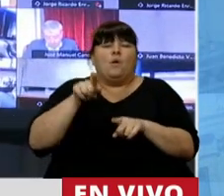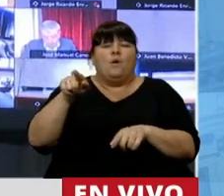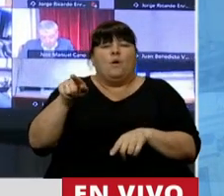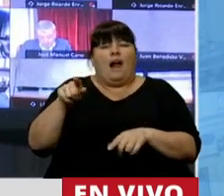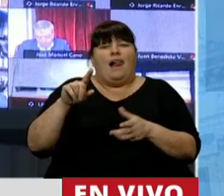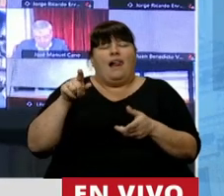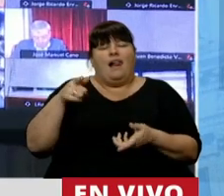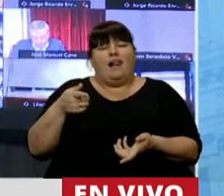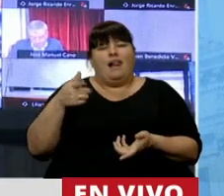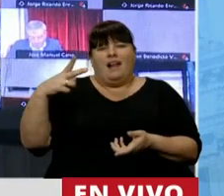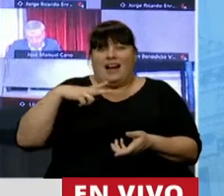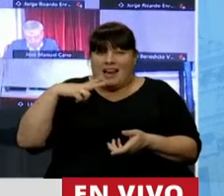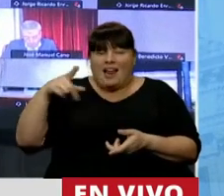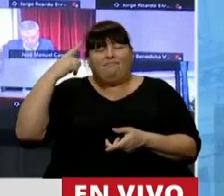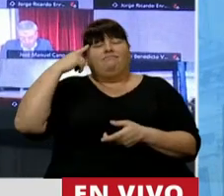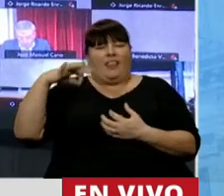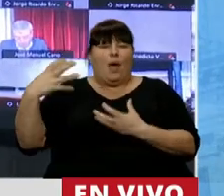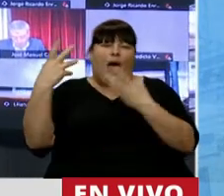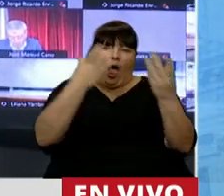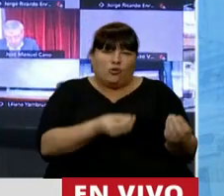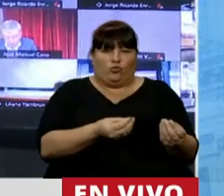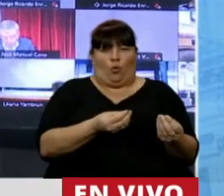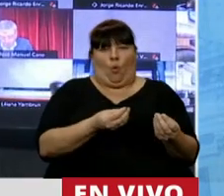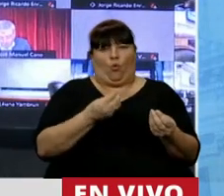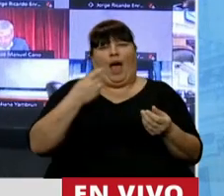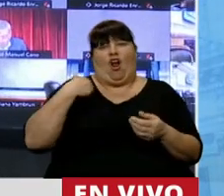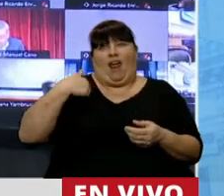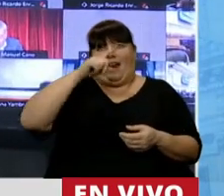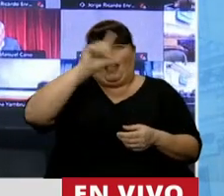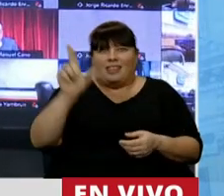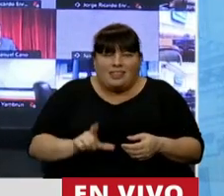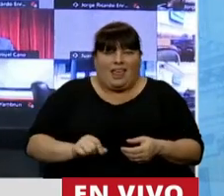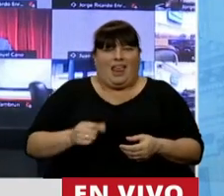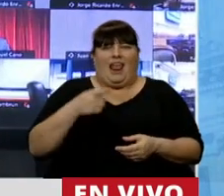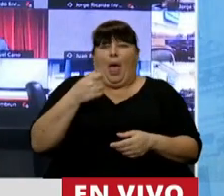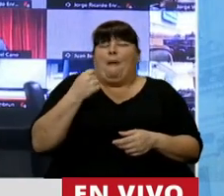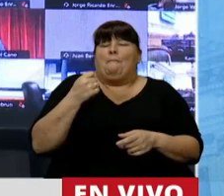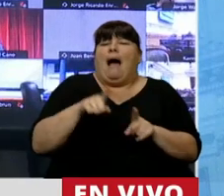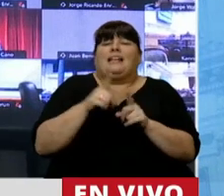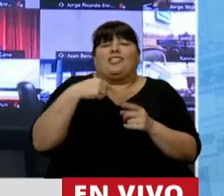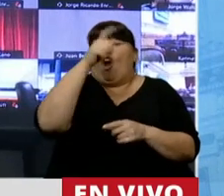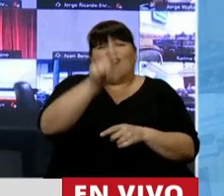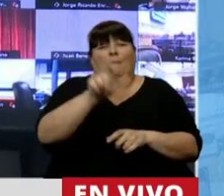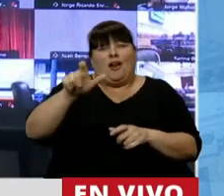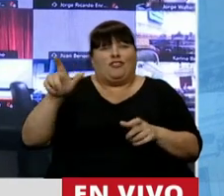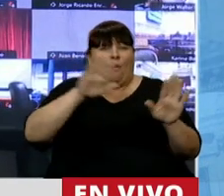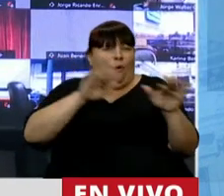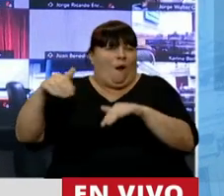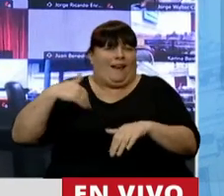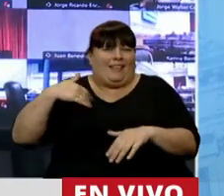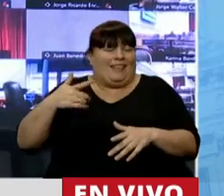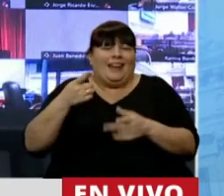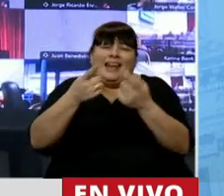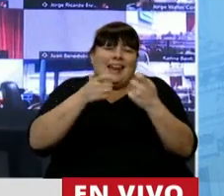condiciones de riqueza a poder colaborar con la patria, con esa patria que es el otro y que necesita